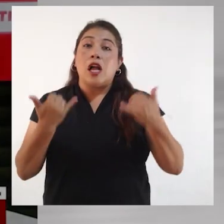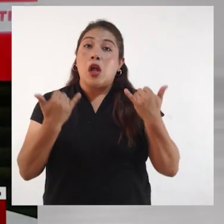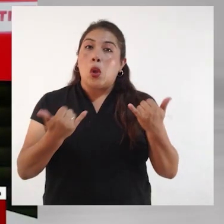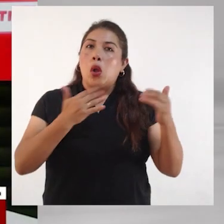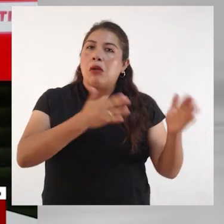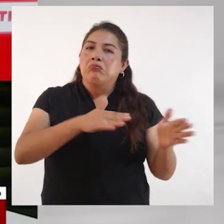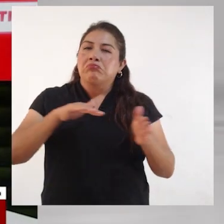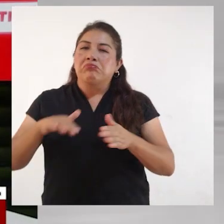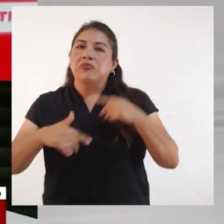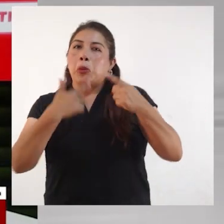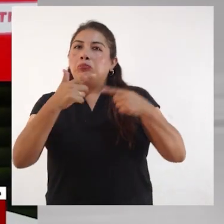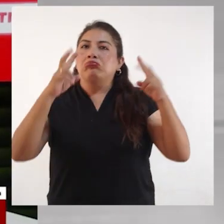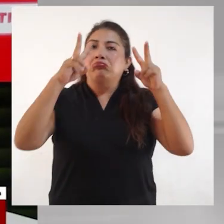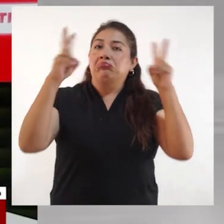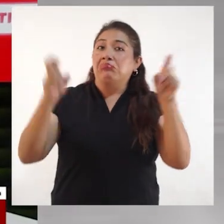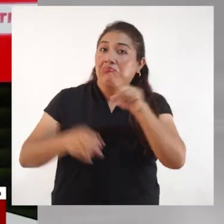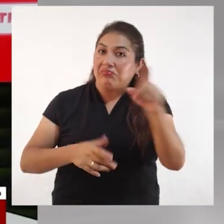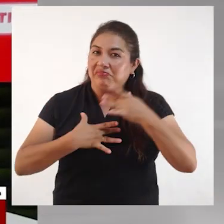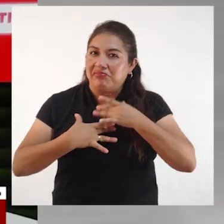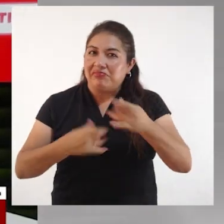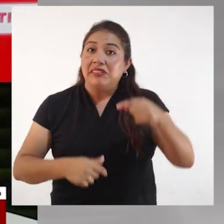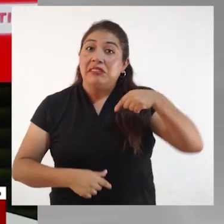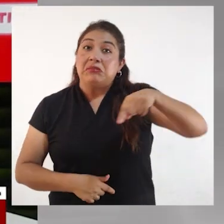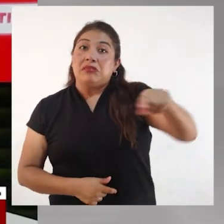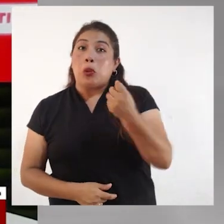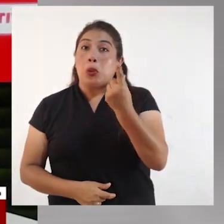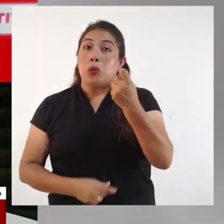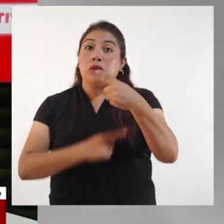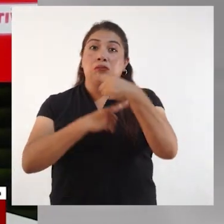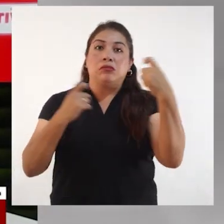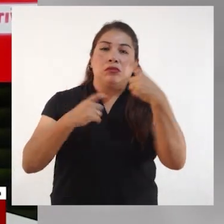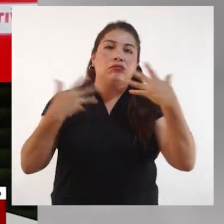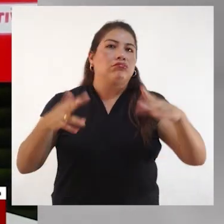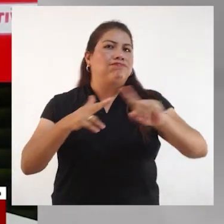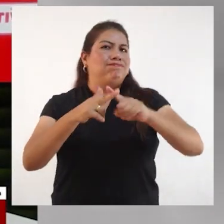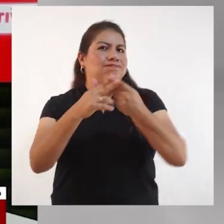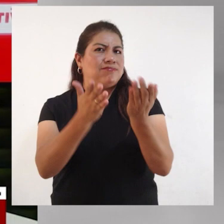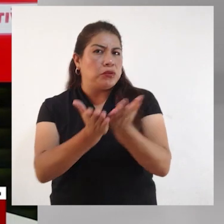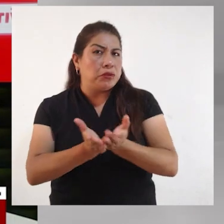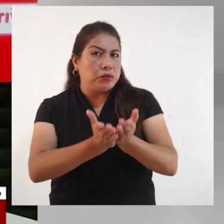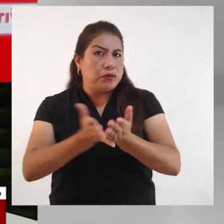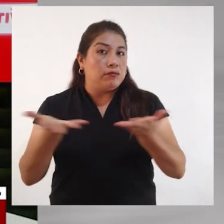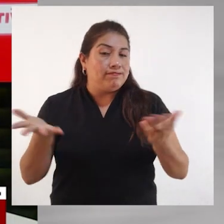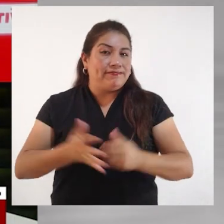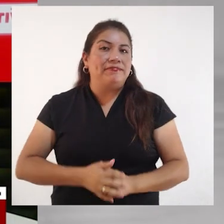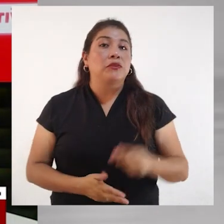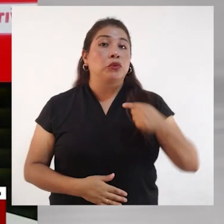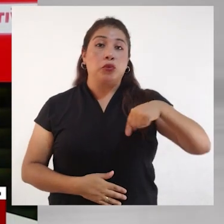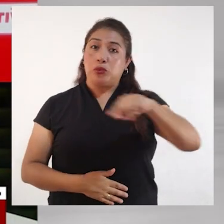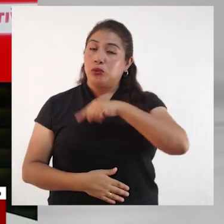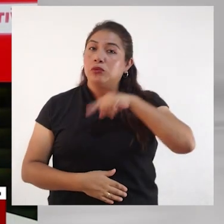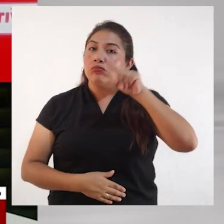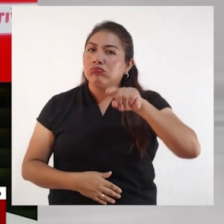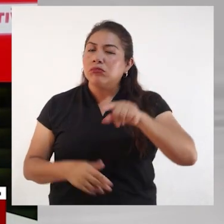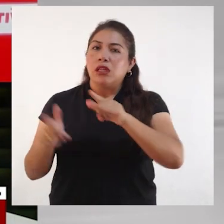Pasamos ya a un tema de interés, señores, y es que este 11 de marzo se inicia las clases escolares y debemos de estar listos